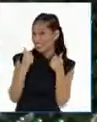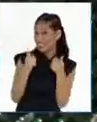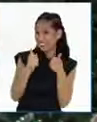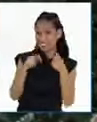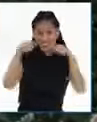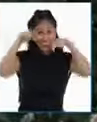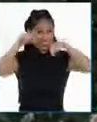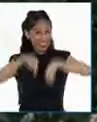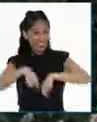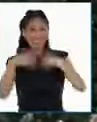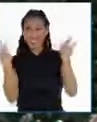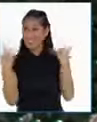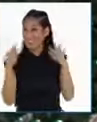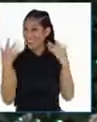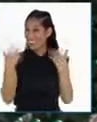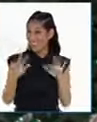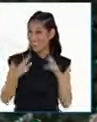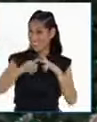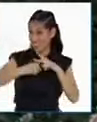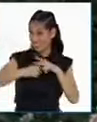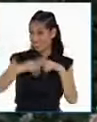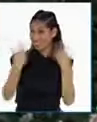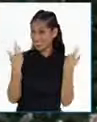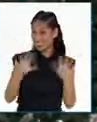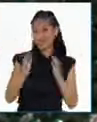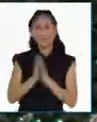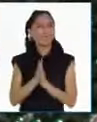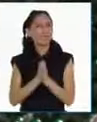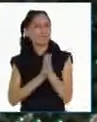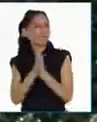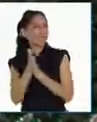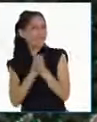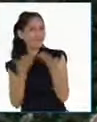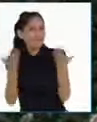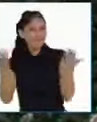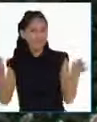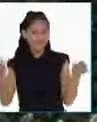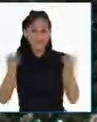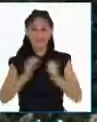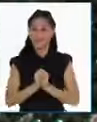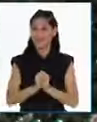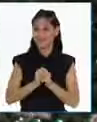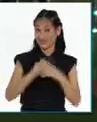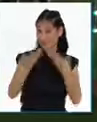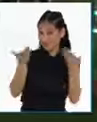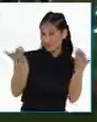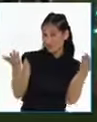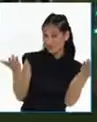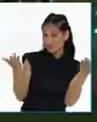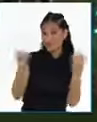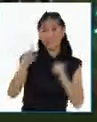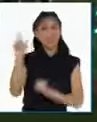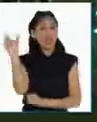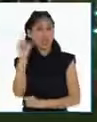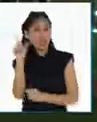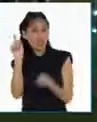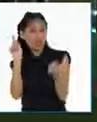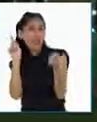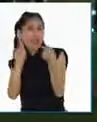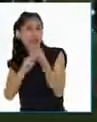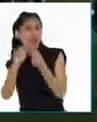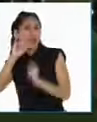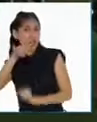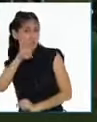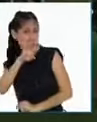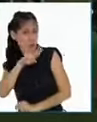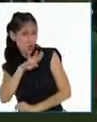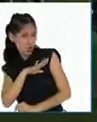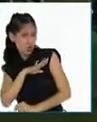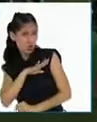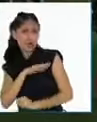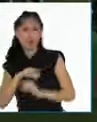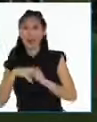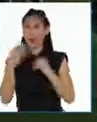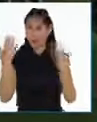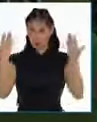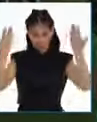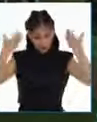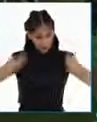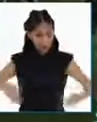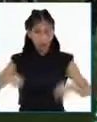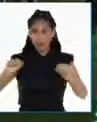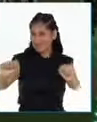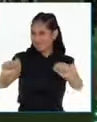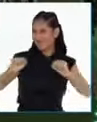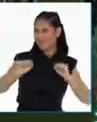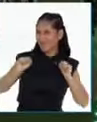Ahora sí ya estamos listas y listos para energizarnos con Activarte. De lunes a jueves tendremos un momento para mover el cuerpo,